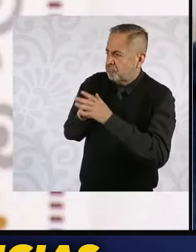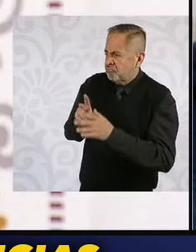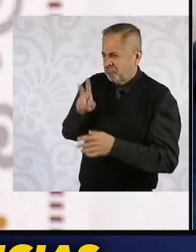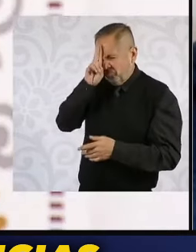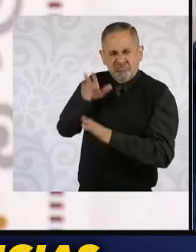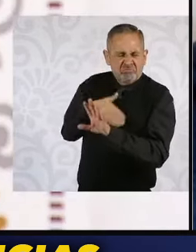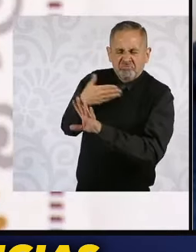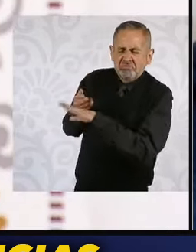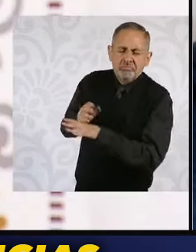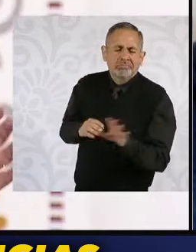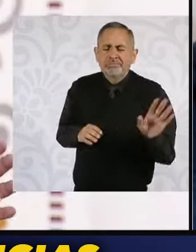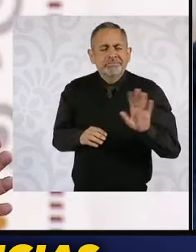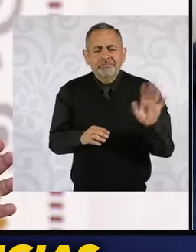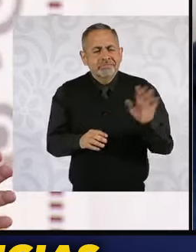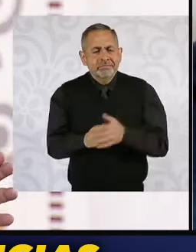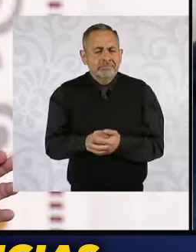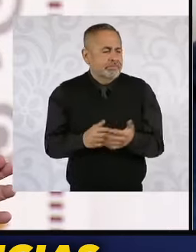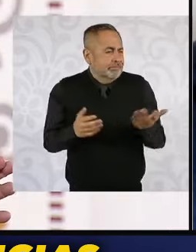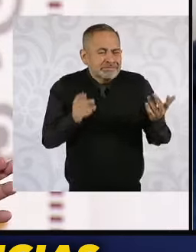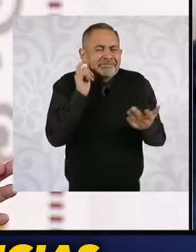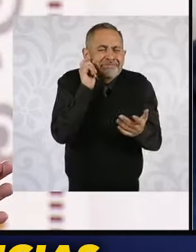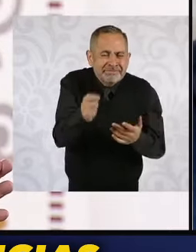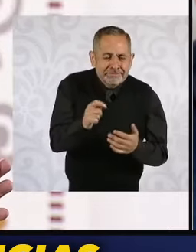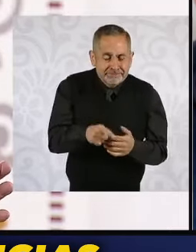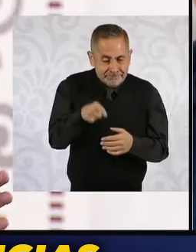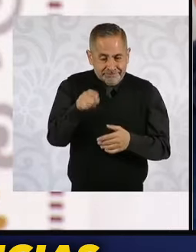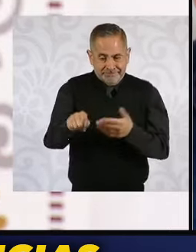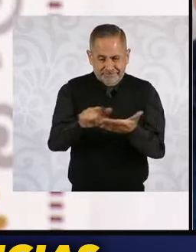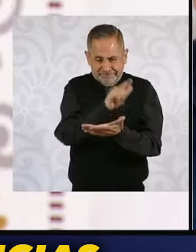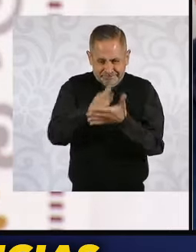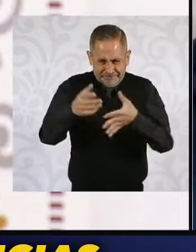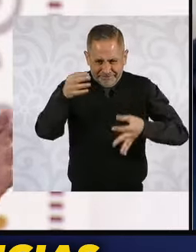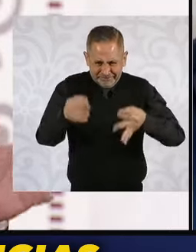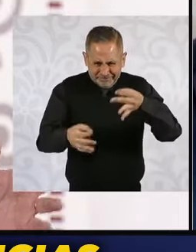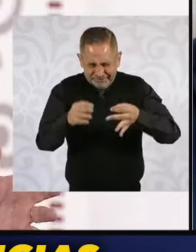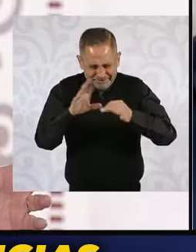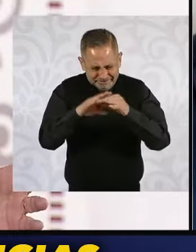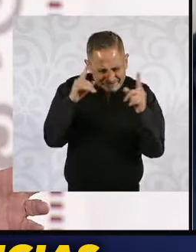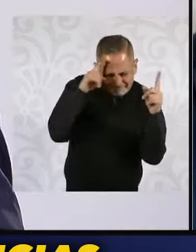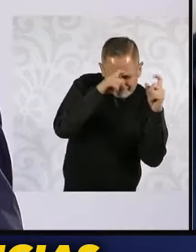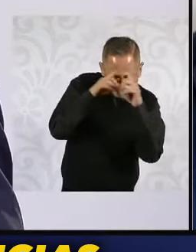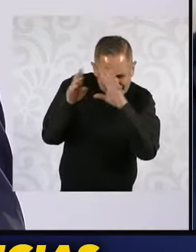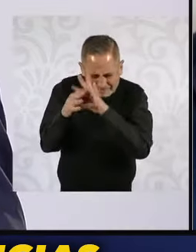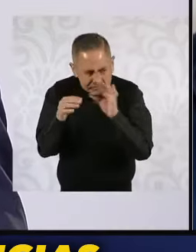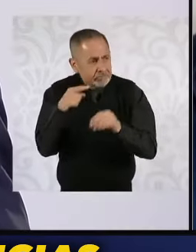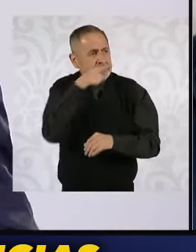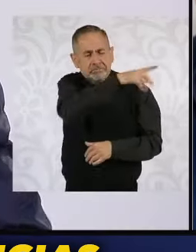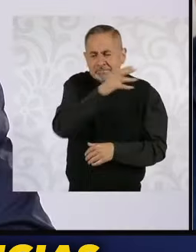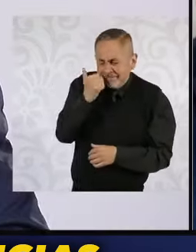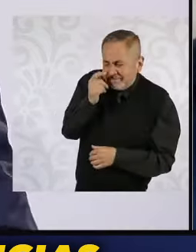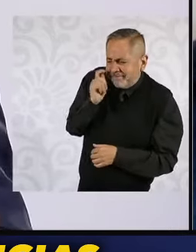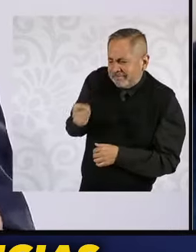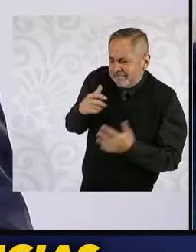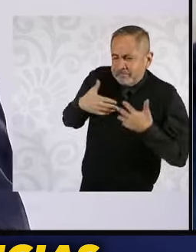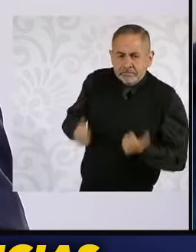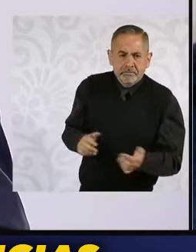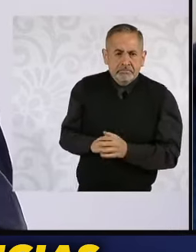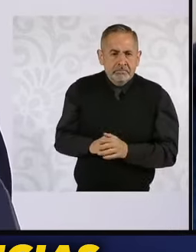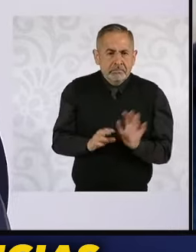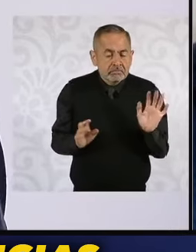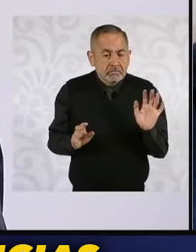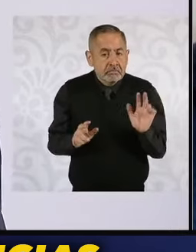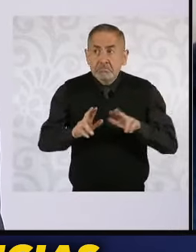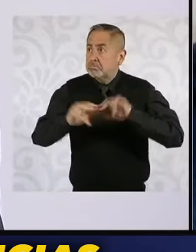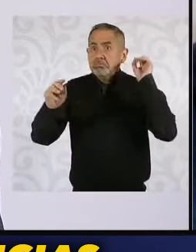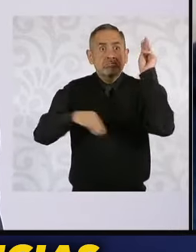de decir, bueno, es un proceso tan complejo que nos gustaría entenderlo lo mejor posible. De hecho, casi ningún país ha hecho un proceso